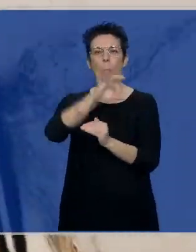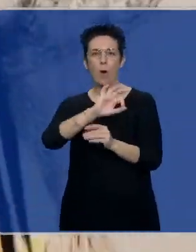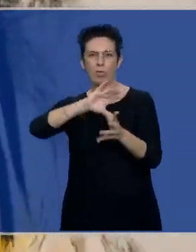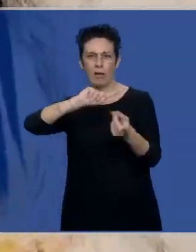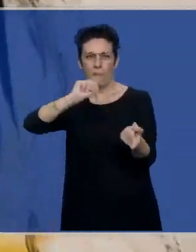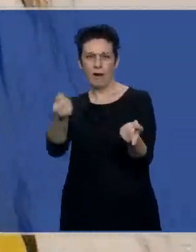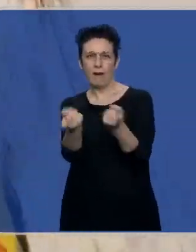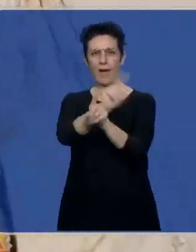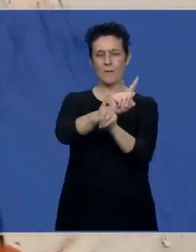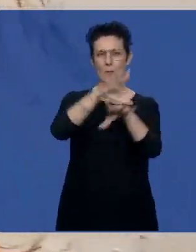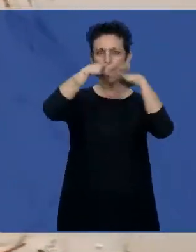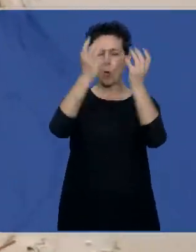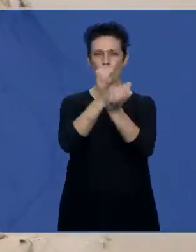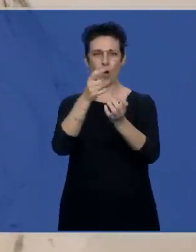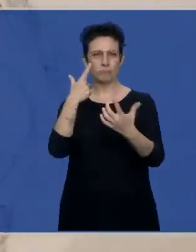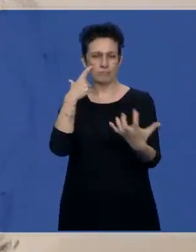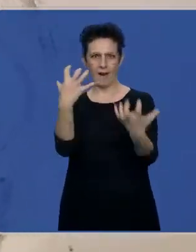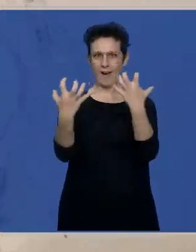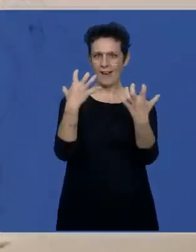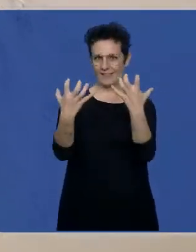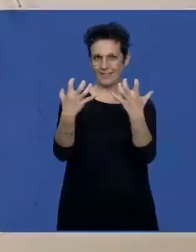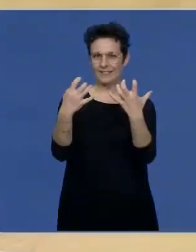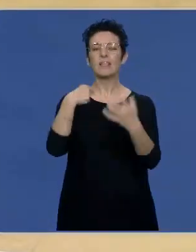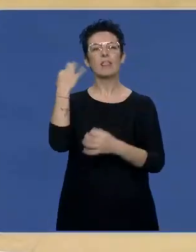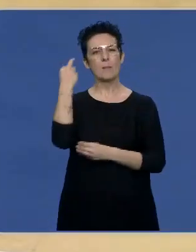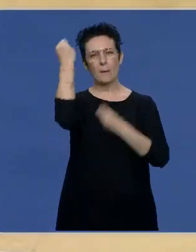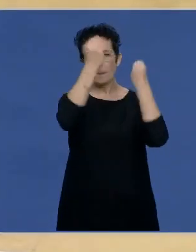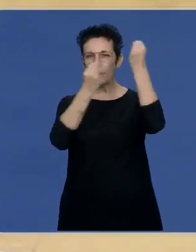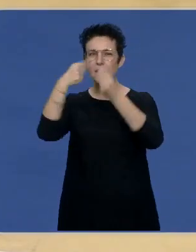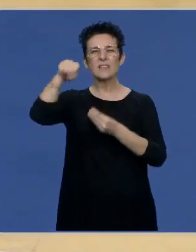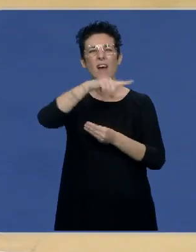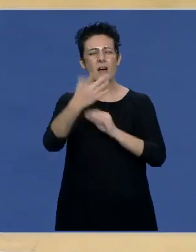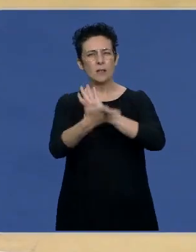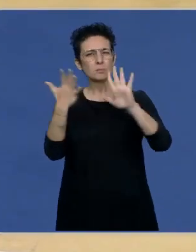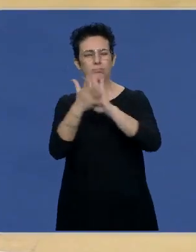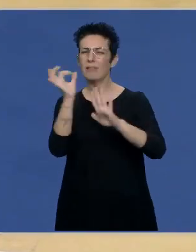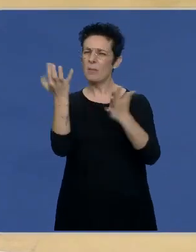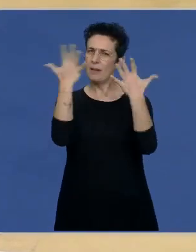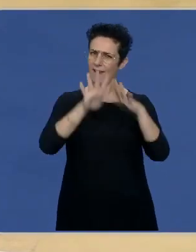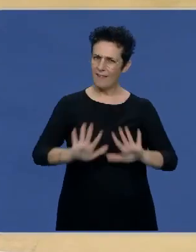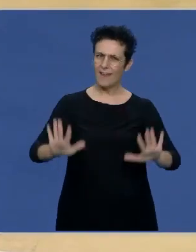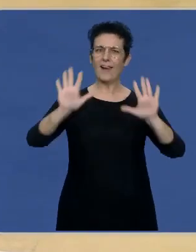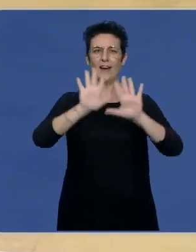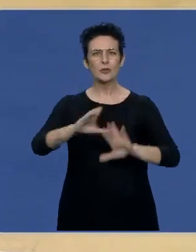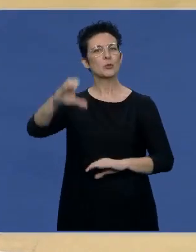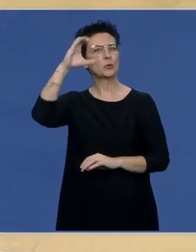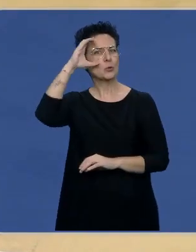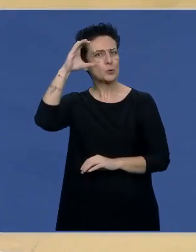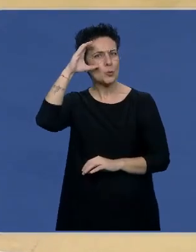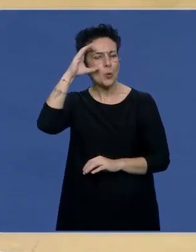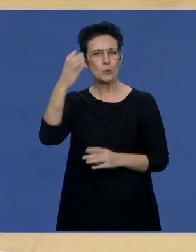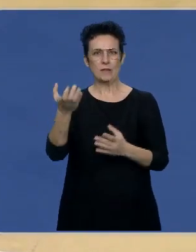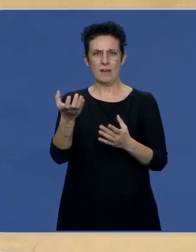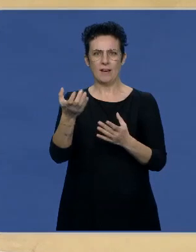un gran universo artístico. Tenemos que reflexionar, tenemos un poco que parar el ritmo, de ir escuchando la cadencia